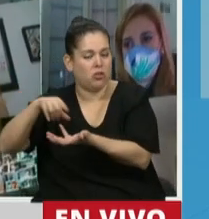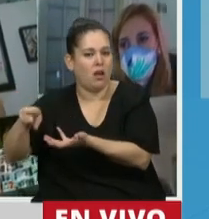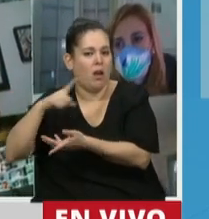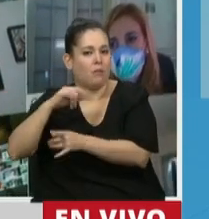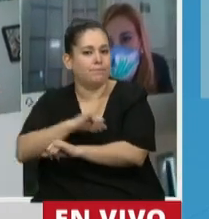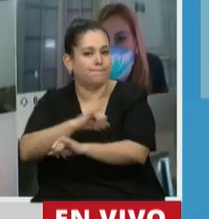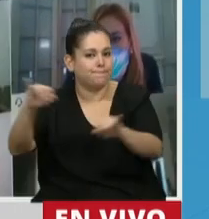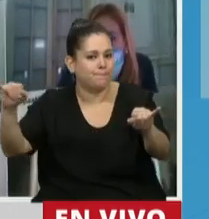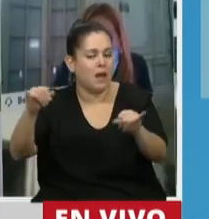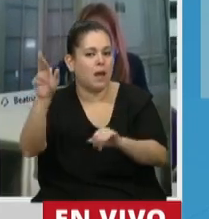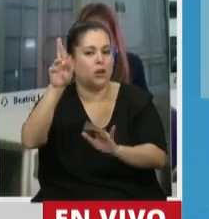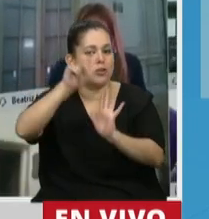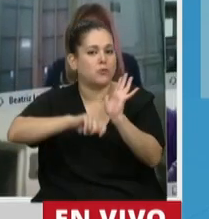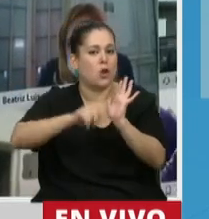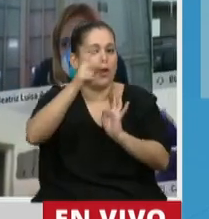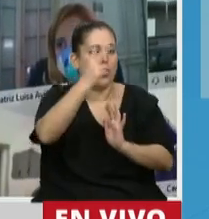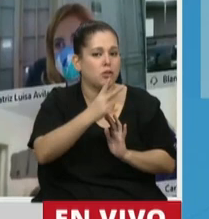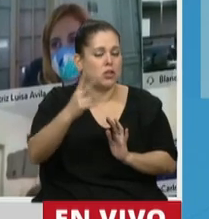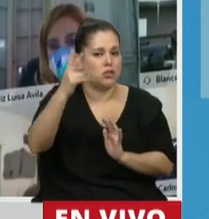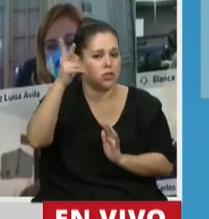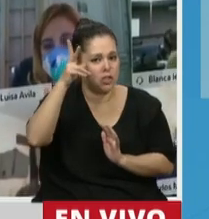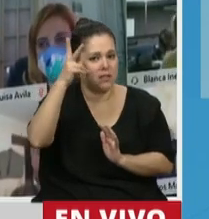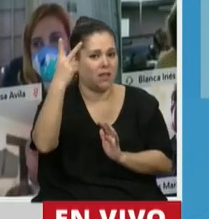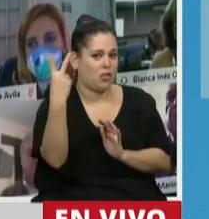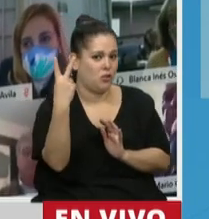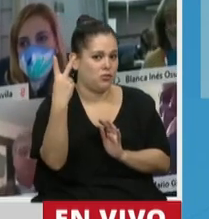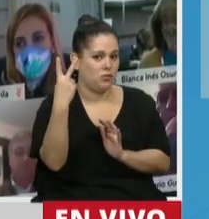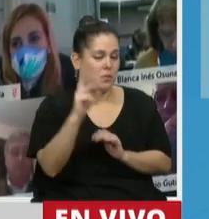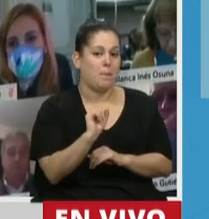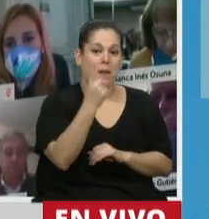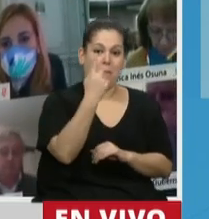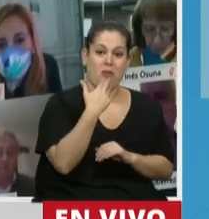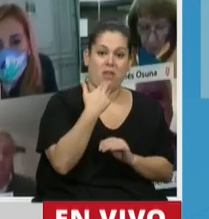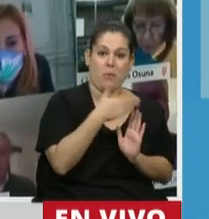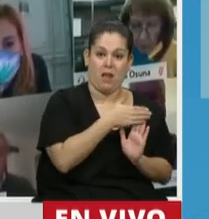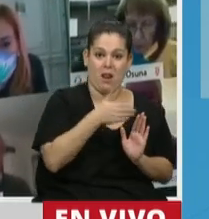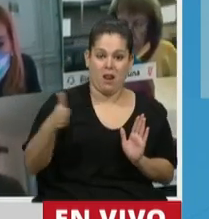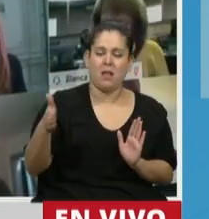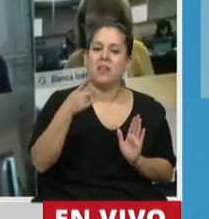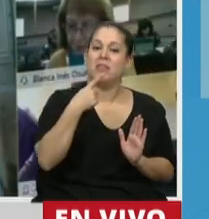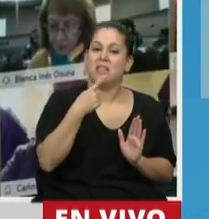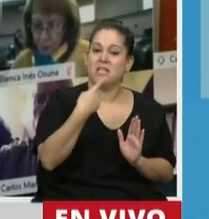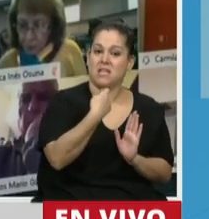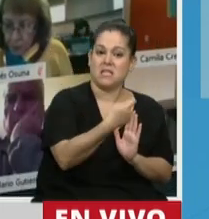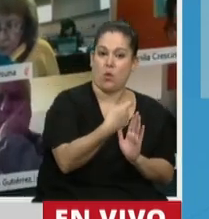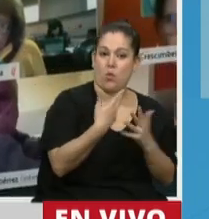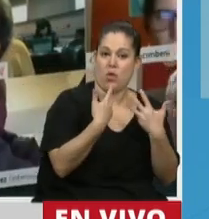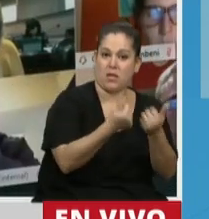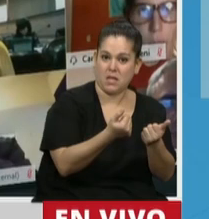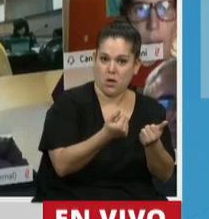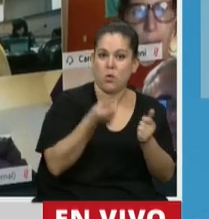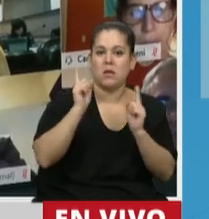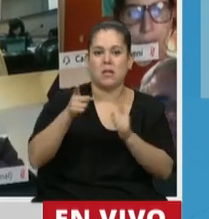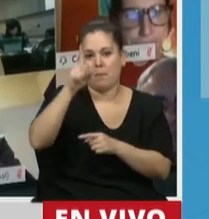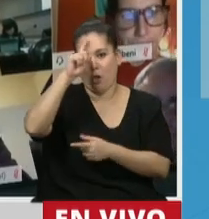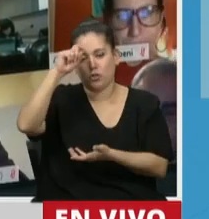pandemia la resolución 282 el 1 de abril, donde los agentes del Seguro de Salud y las entidades de medicina